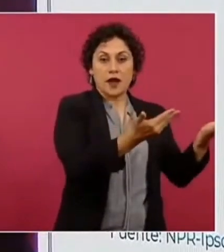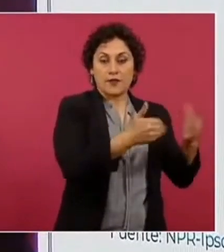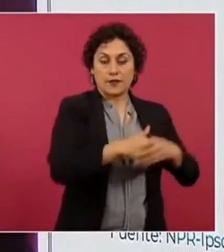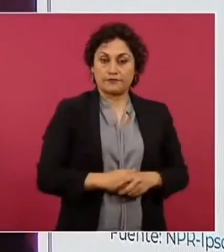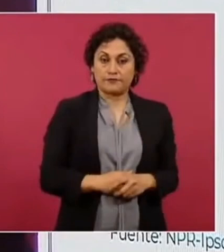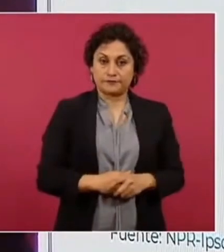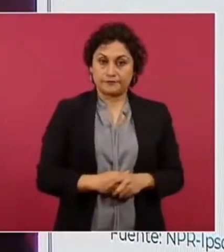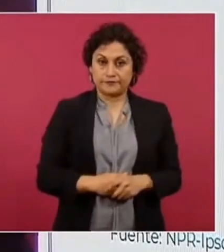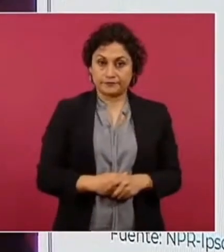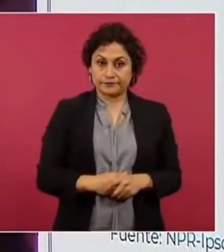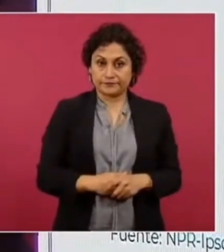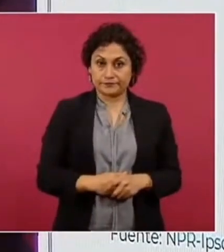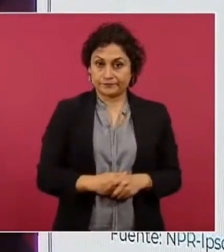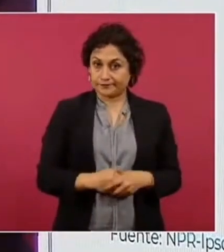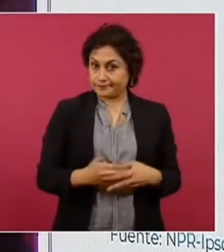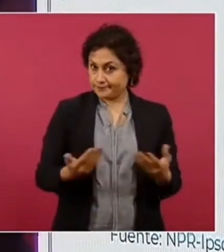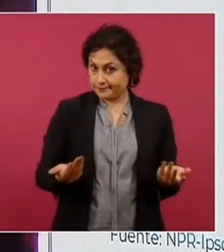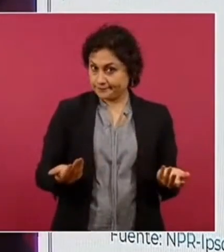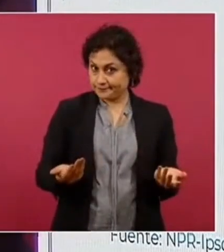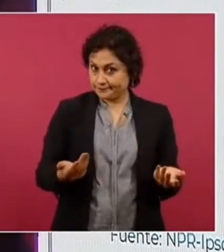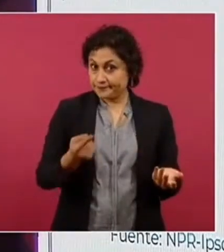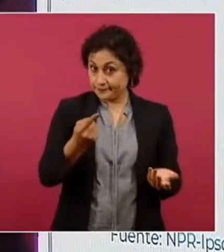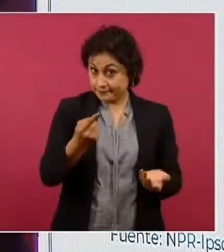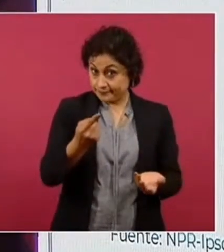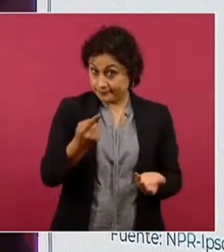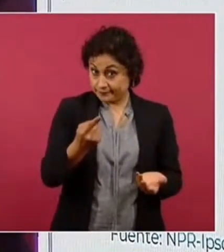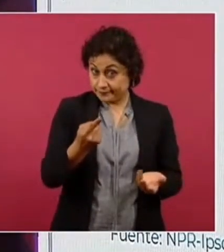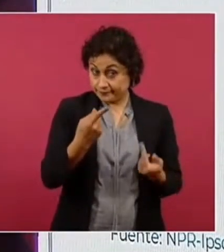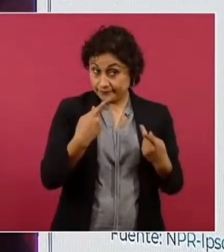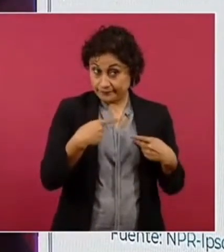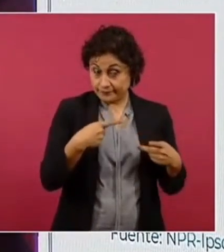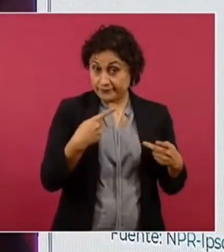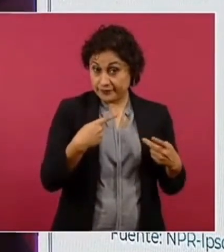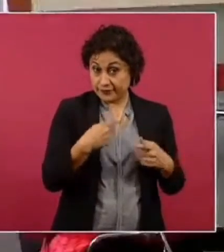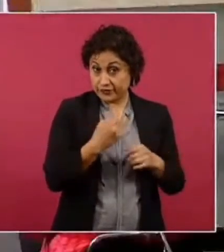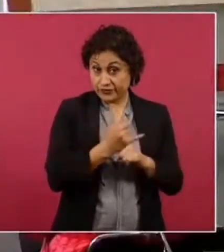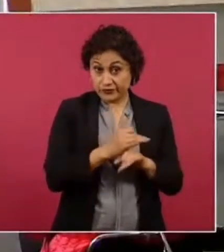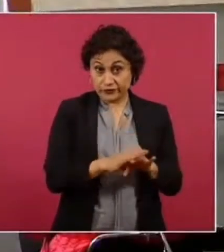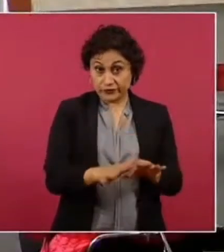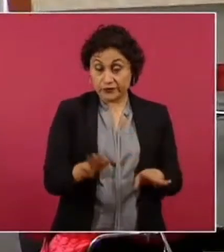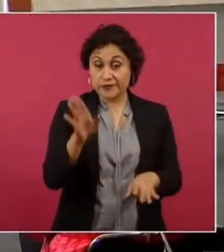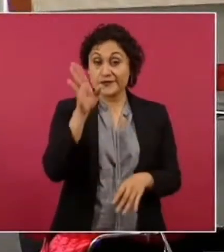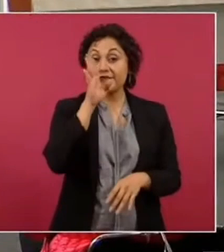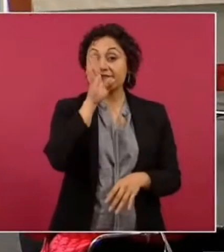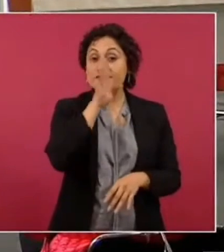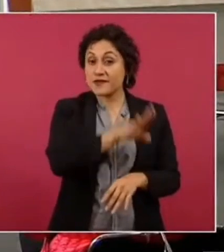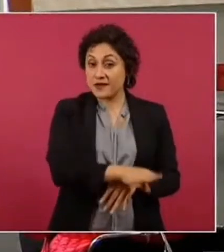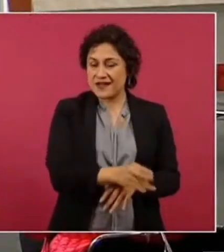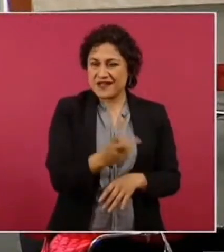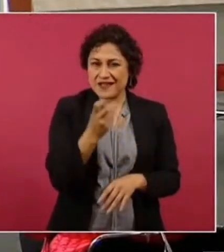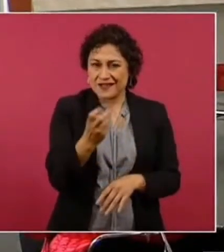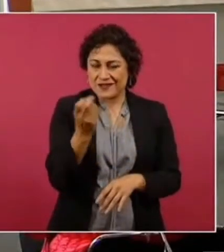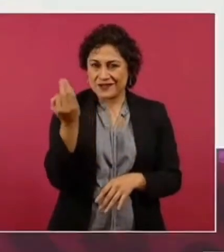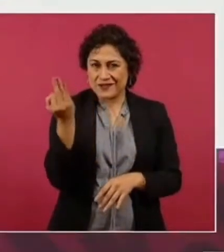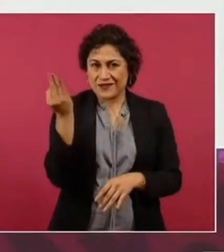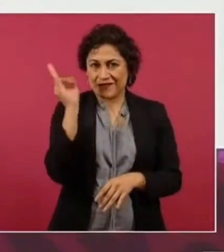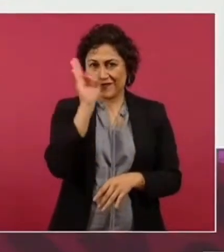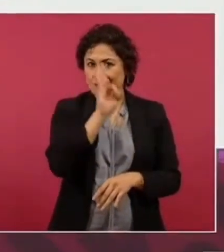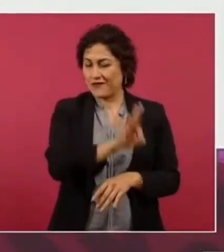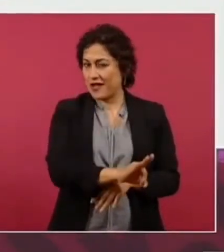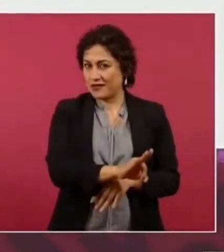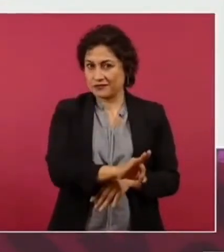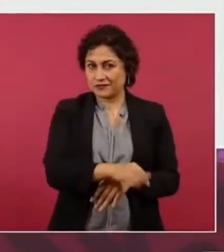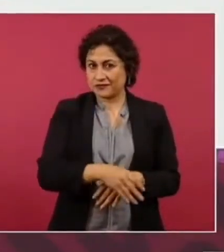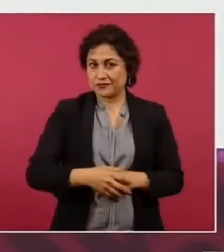es el nivel de desinformación esto es falso completamente